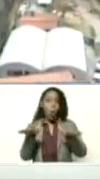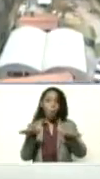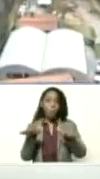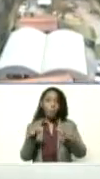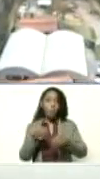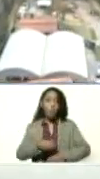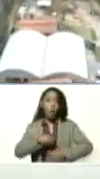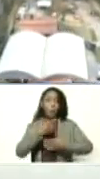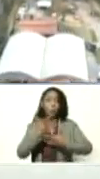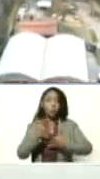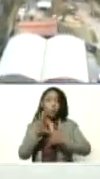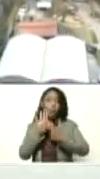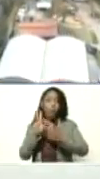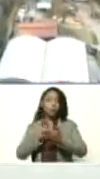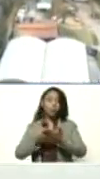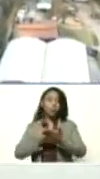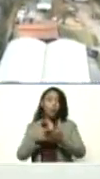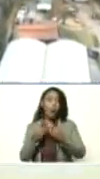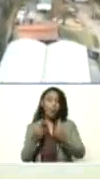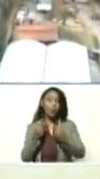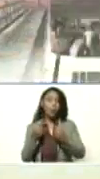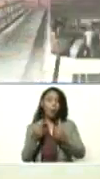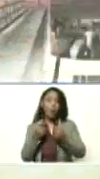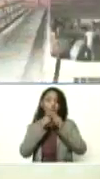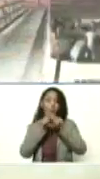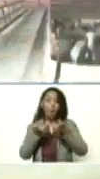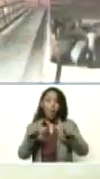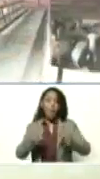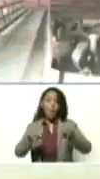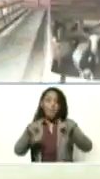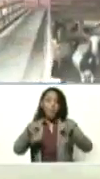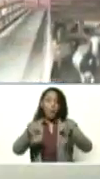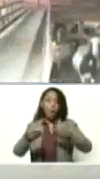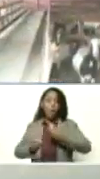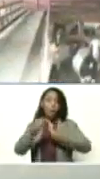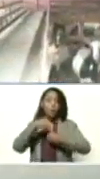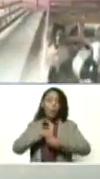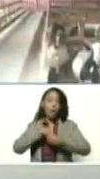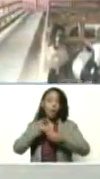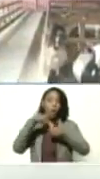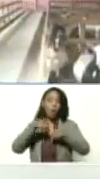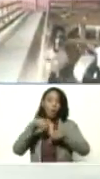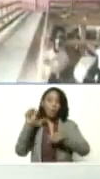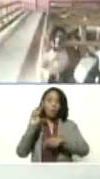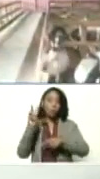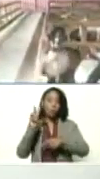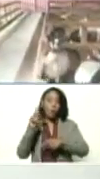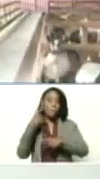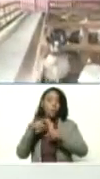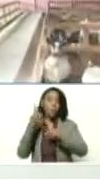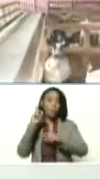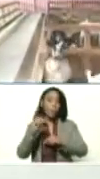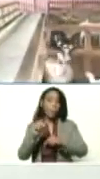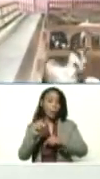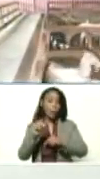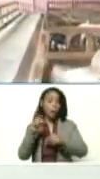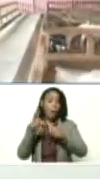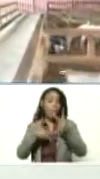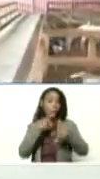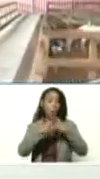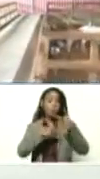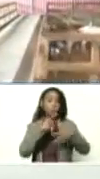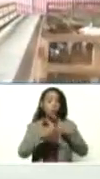expresión de la recuperación económica la expansión del mercado interno pero también la expansión de la producción